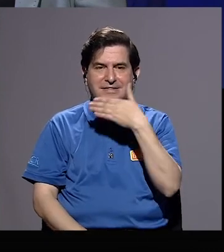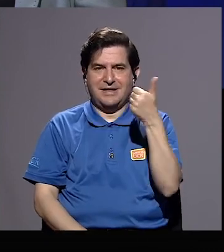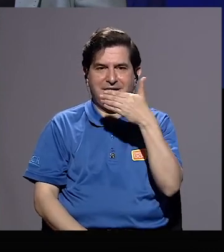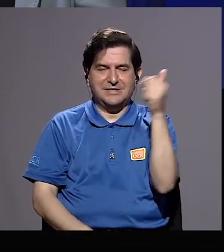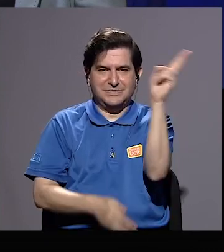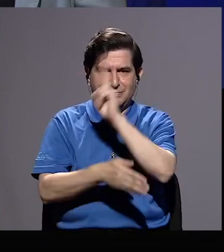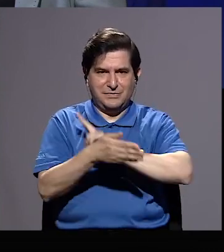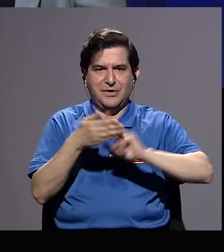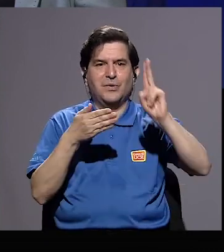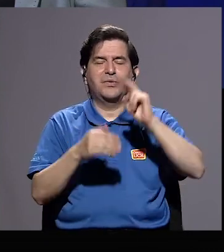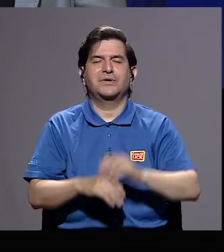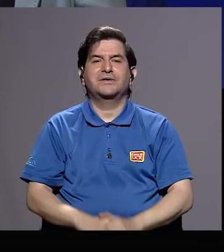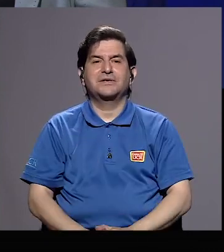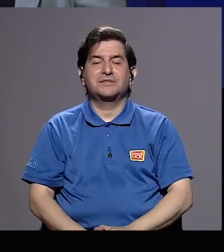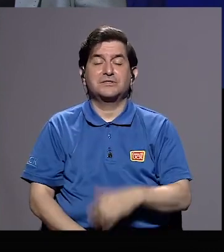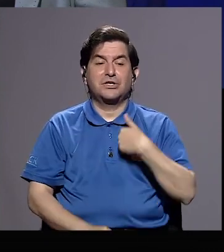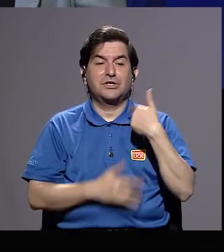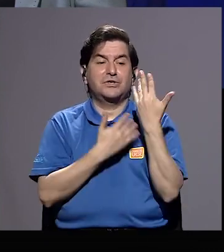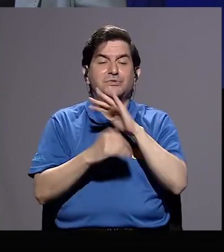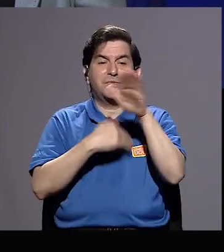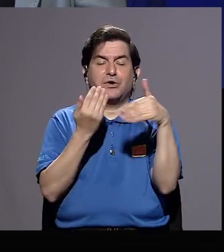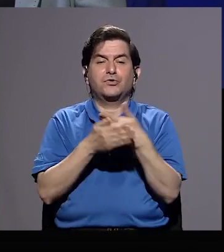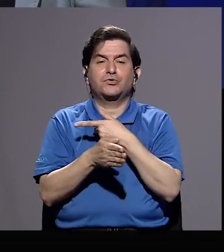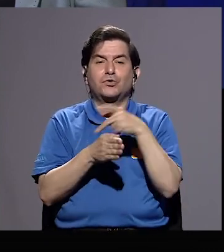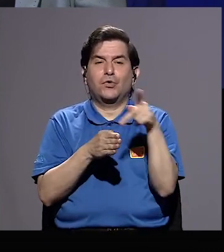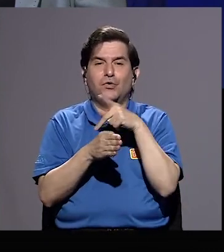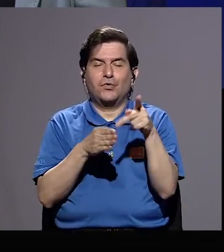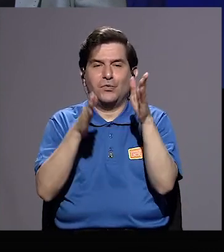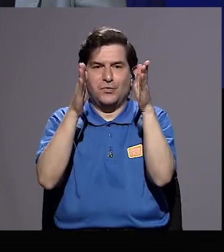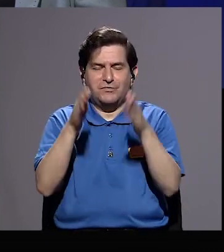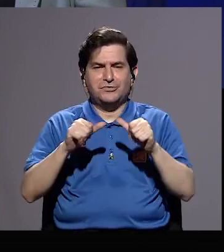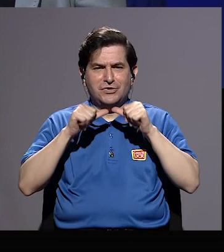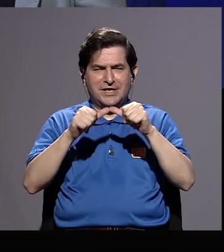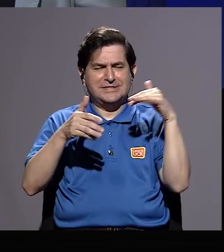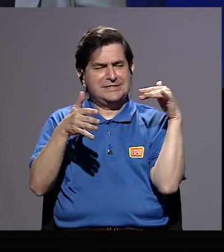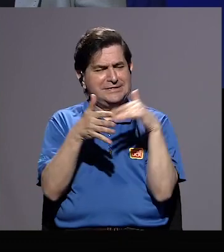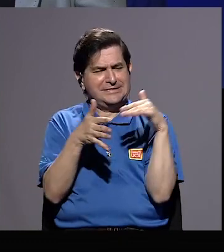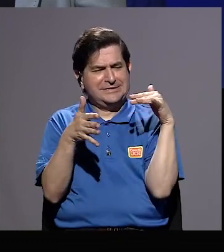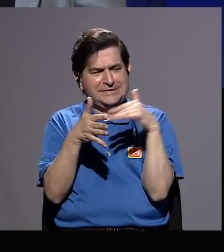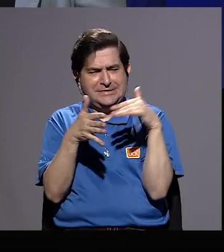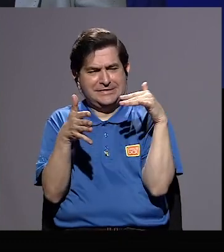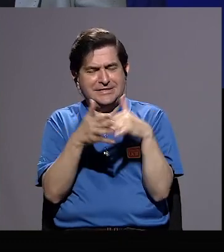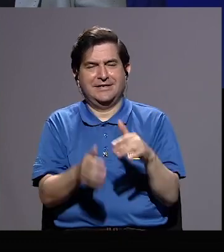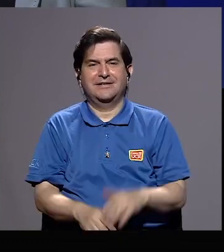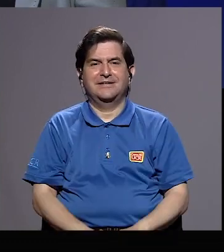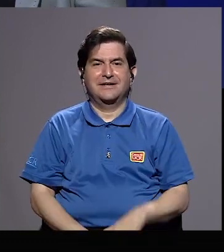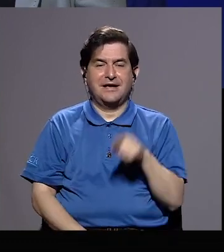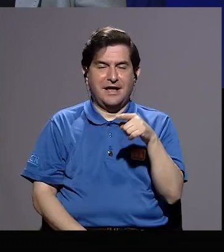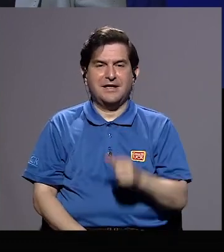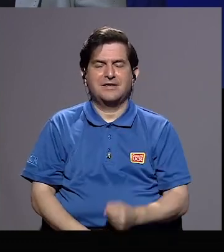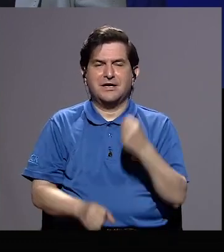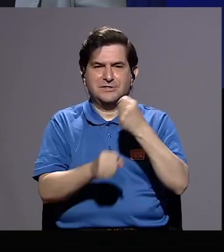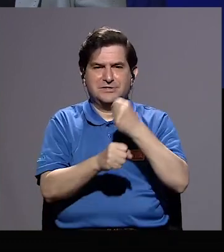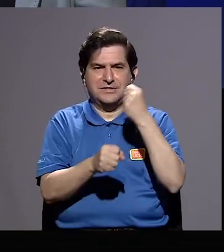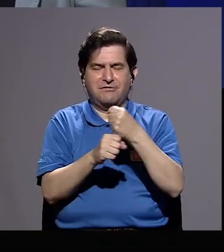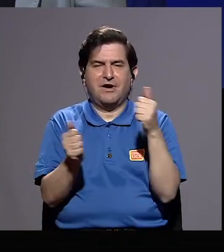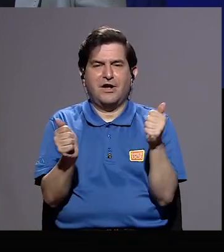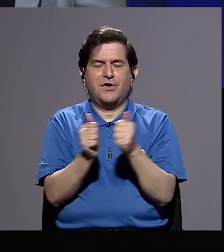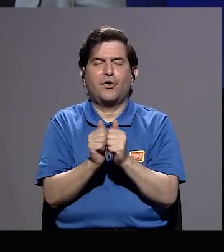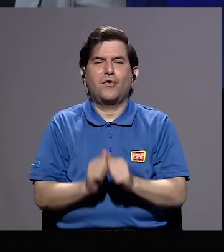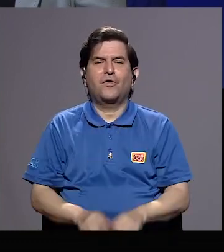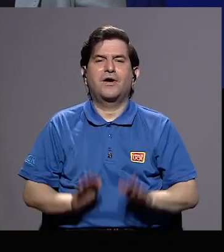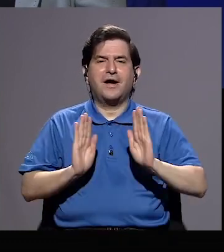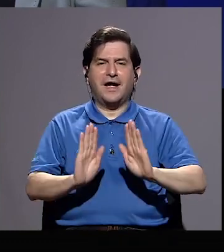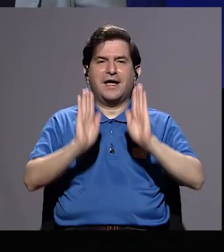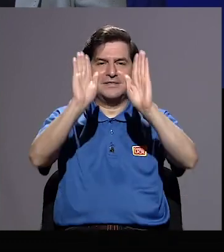de las mejores. Y espero que todos los profesionales sigan estudiando y que hagan sus cosas con